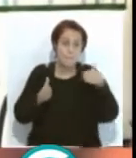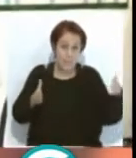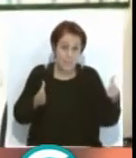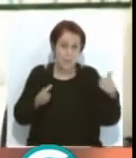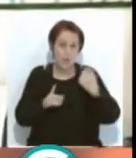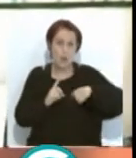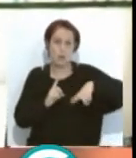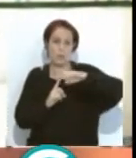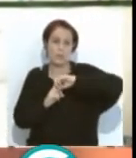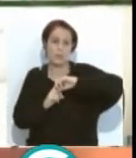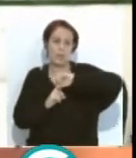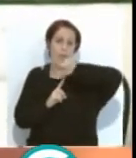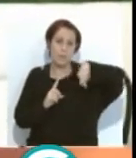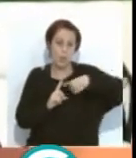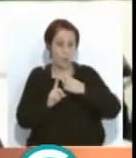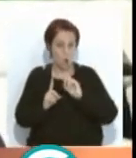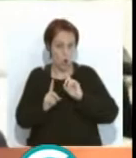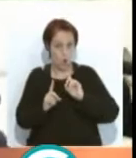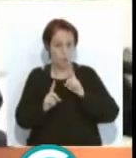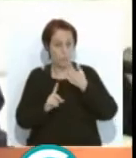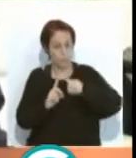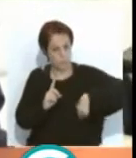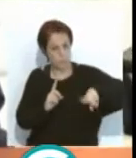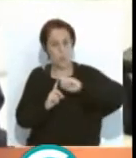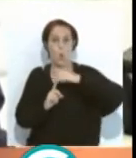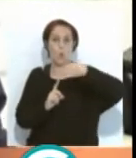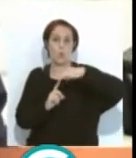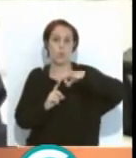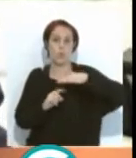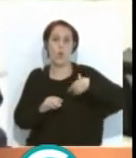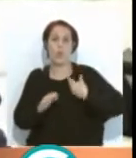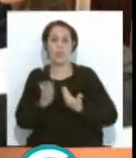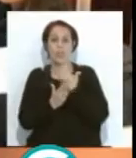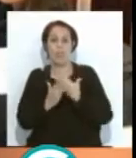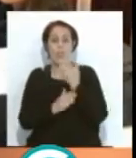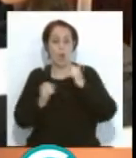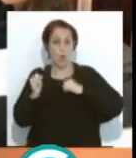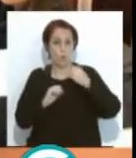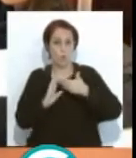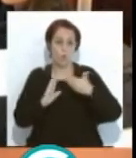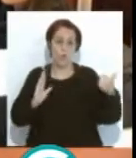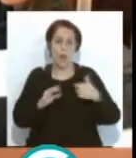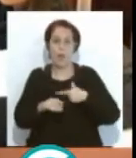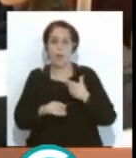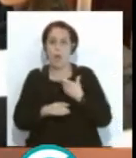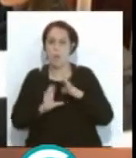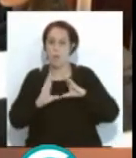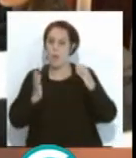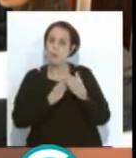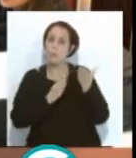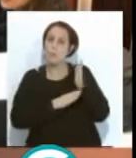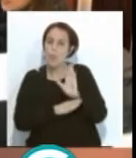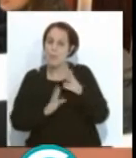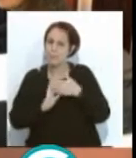Eso nos va a quitar… Un único Nos va a quitar días de concurso, nos va a quitar incluso muestras de agrupaciones o hacer